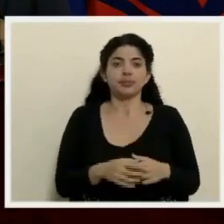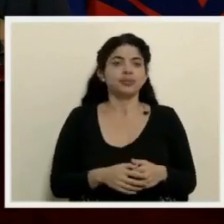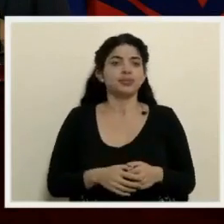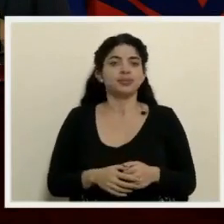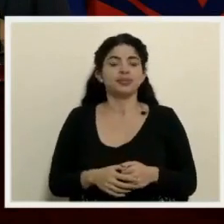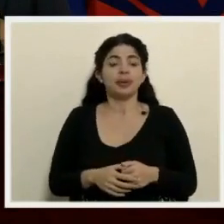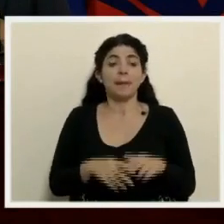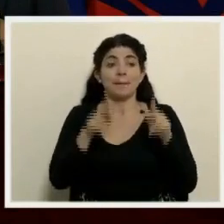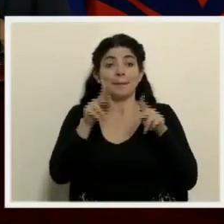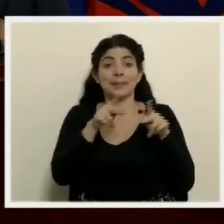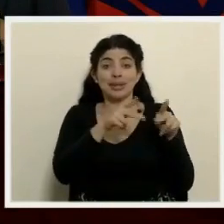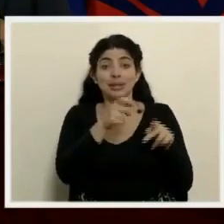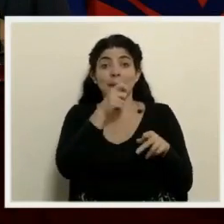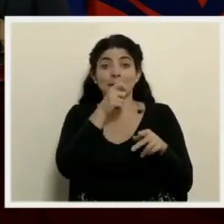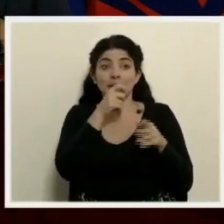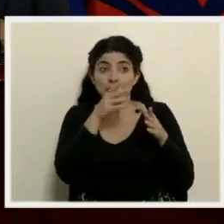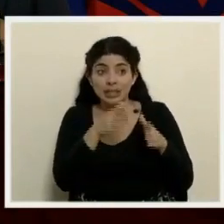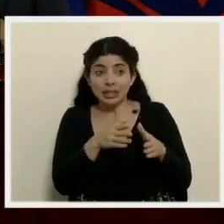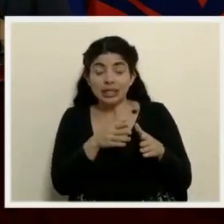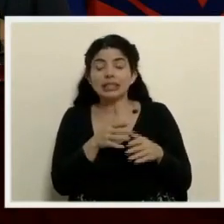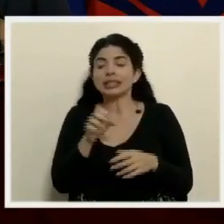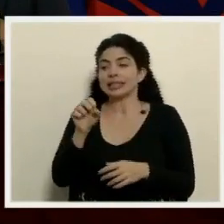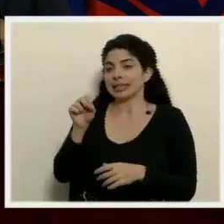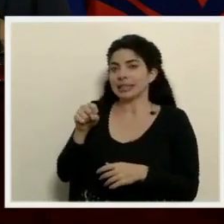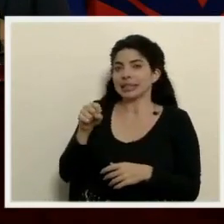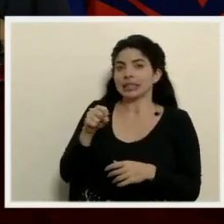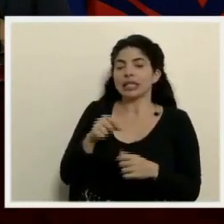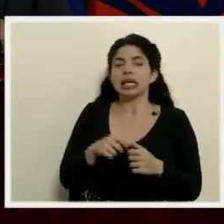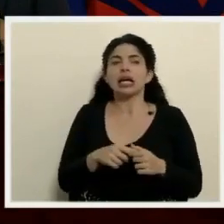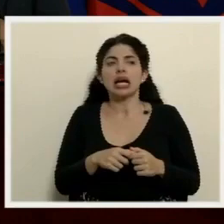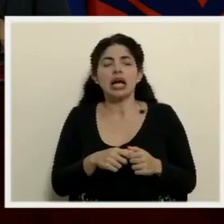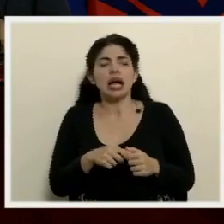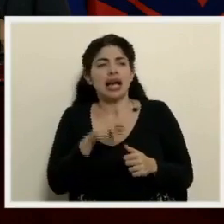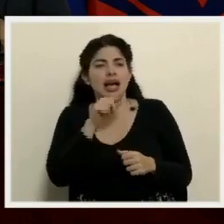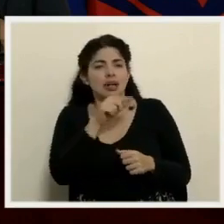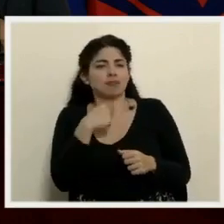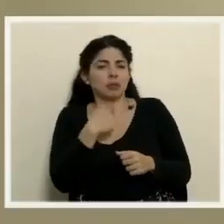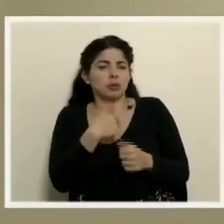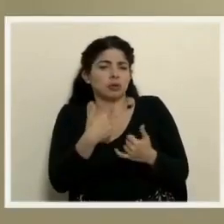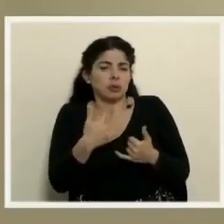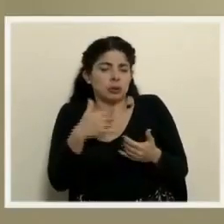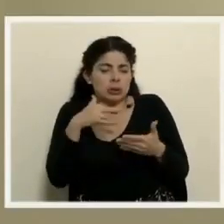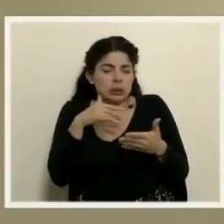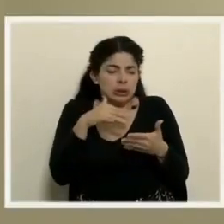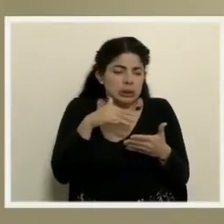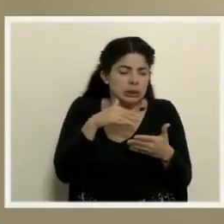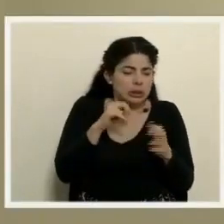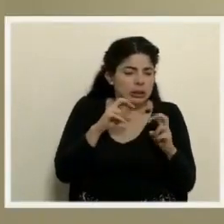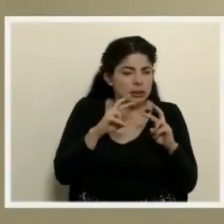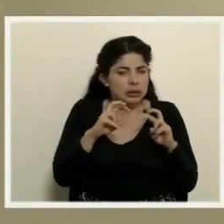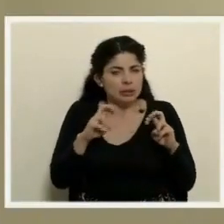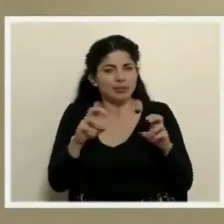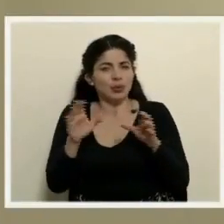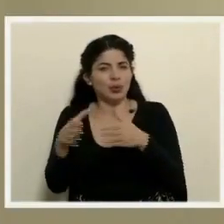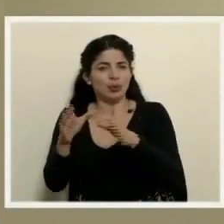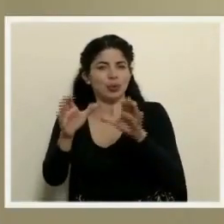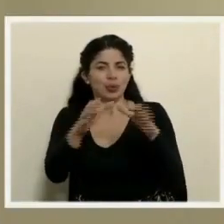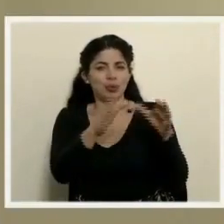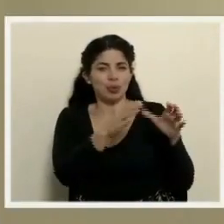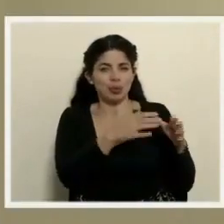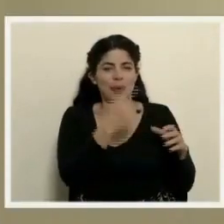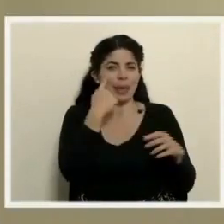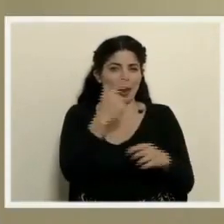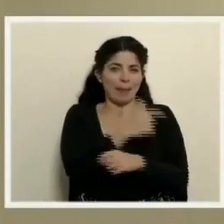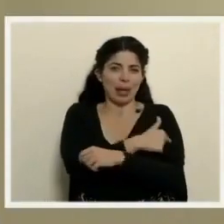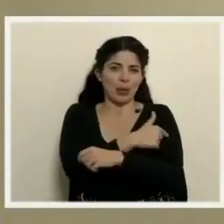para los miembros de la prensa si en eso nosotros hemos ido analizando todos los diferentes grupos a vacunar